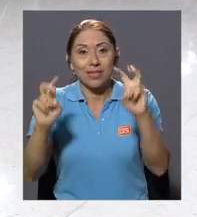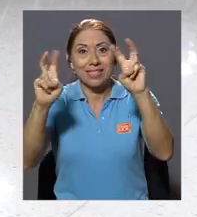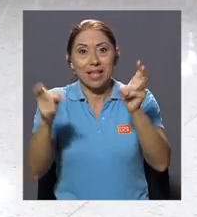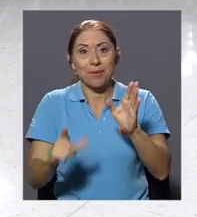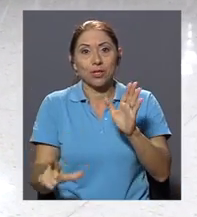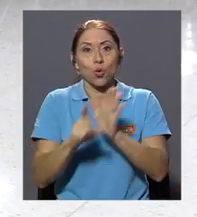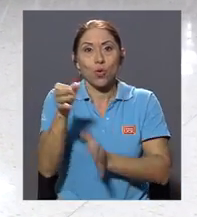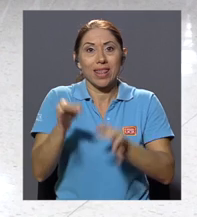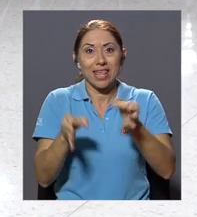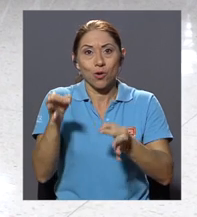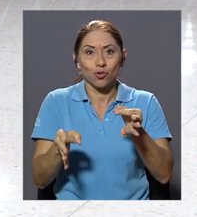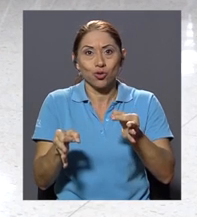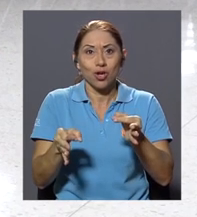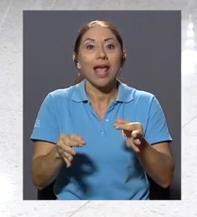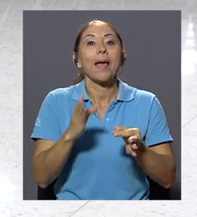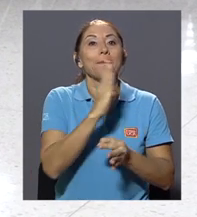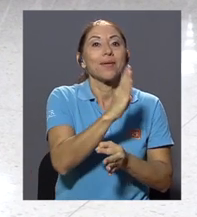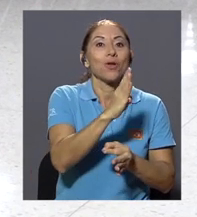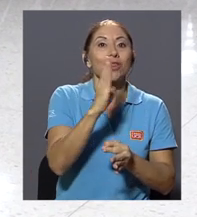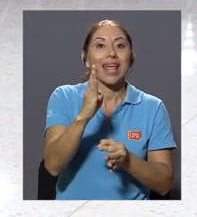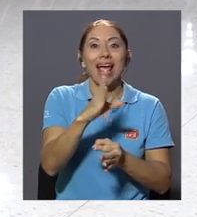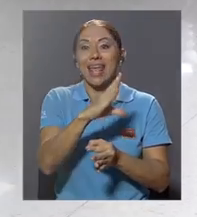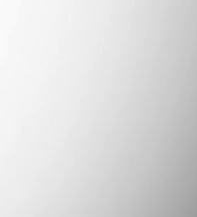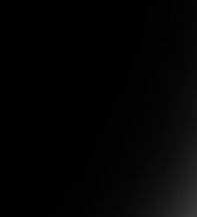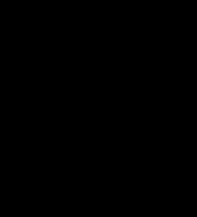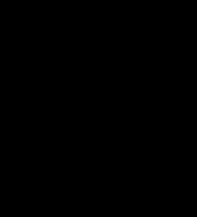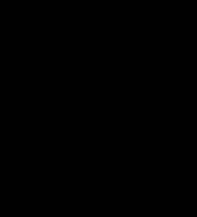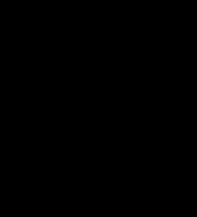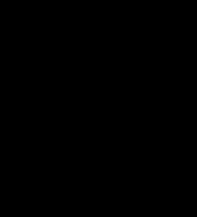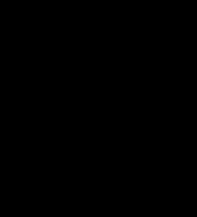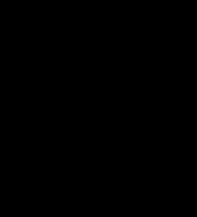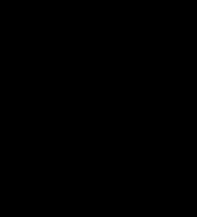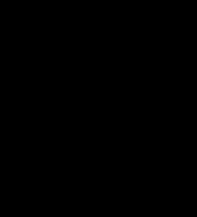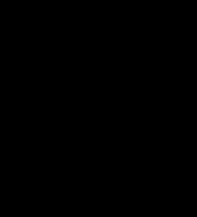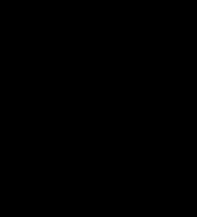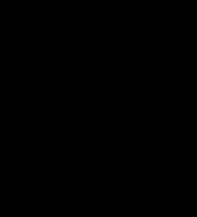Biblioteca y la Facultad les da la oportunidad de especializarse en ello. Gracias.